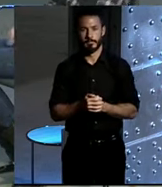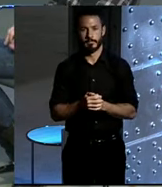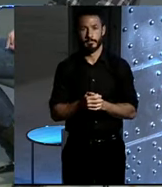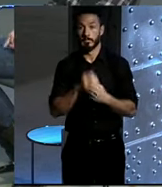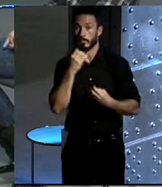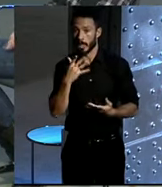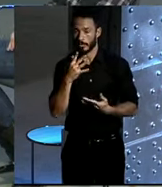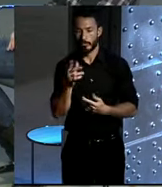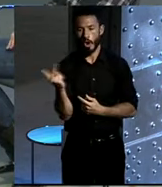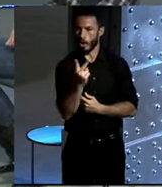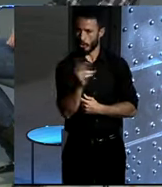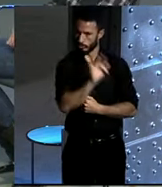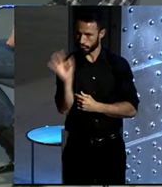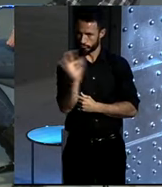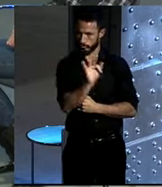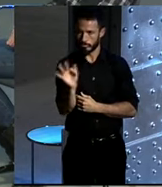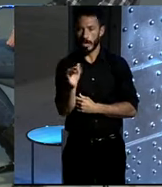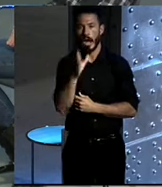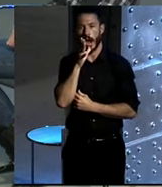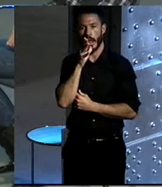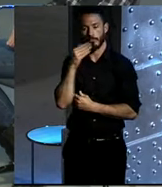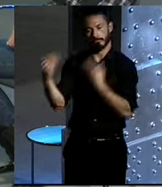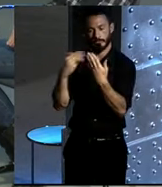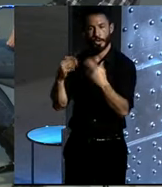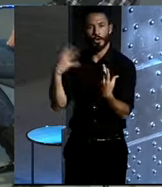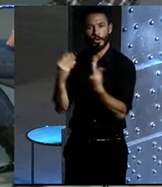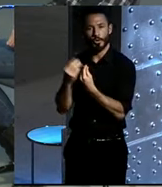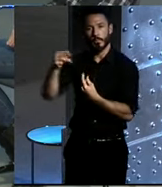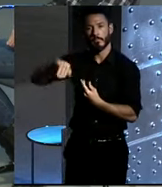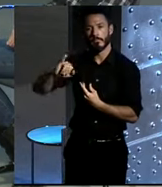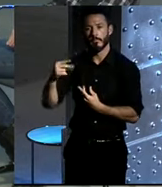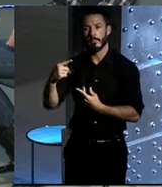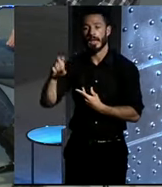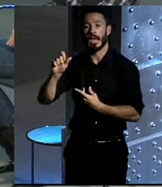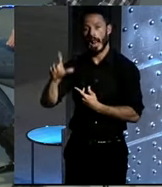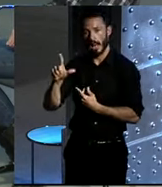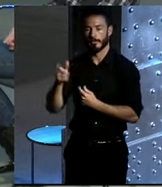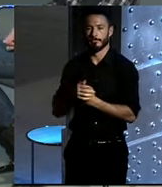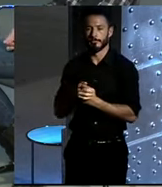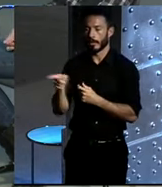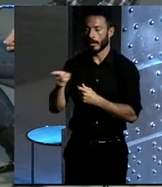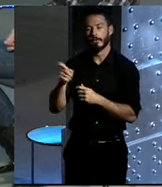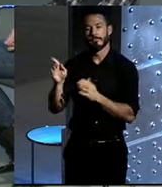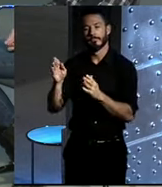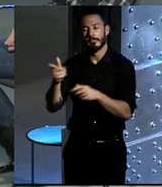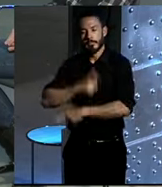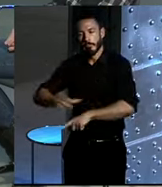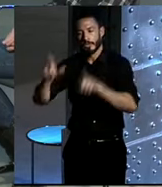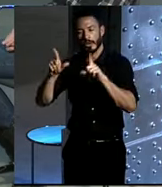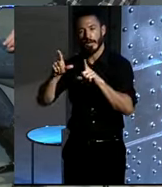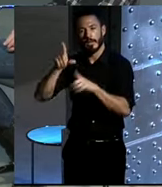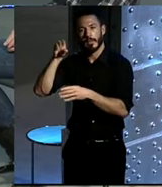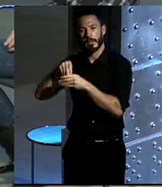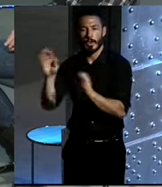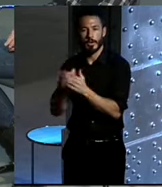charla, pero quiero hablar un poquito ahora con Miguel Brieva, porque el personaje de su última novela ilustrada, que no quiere llamar novela ilustrada, porque